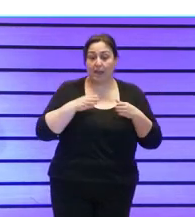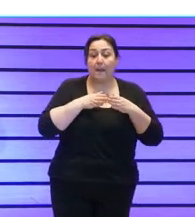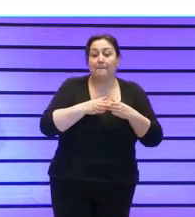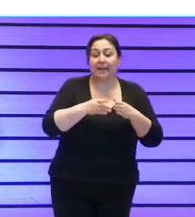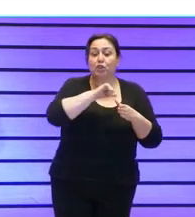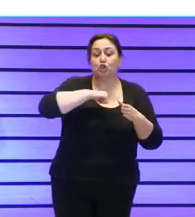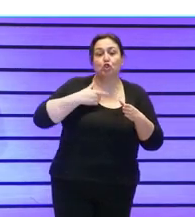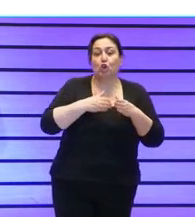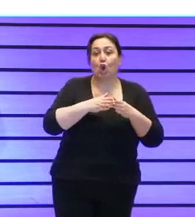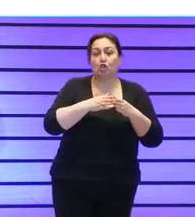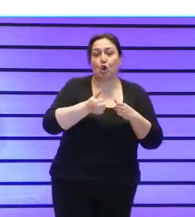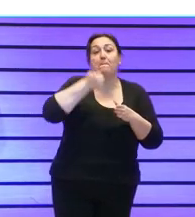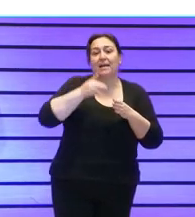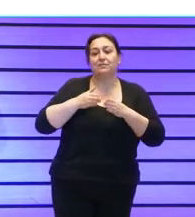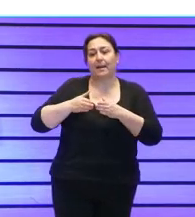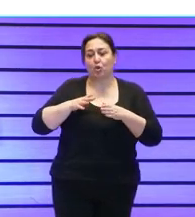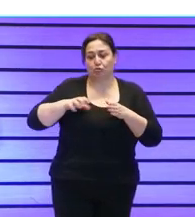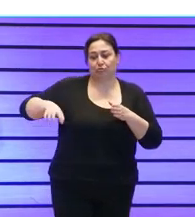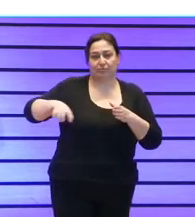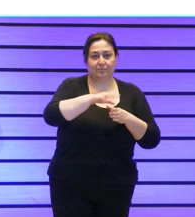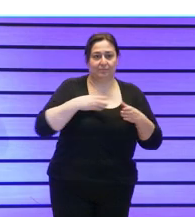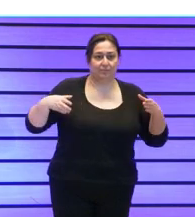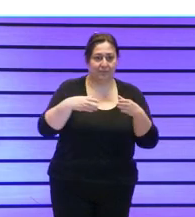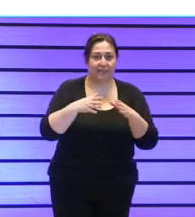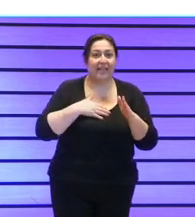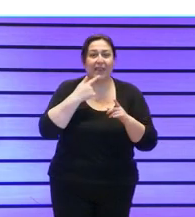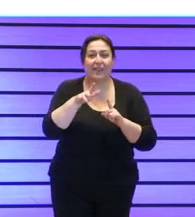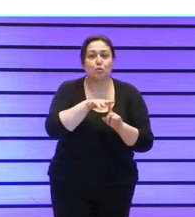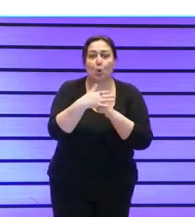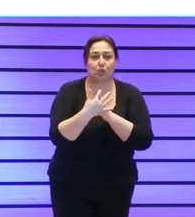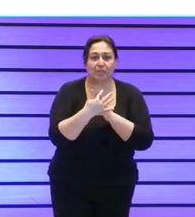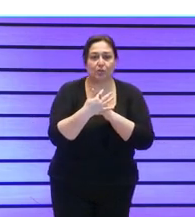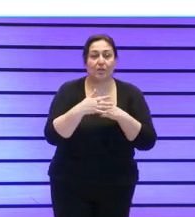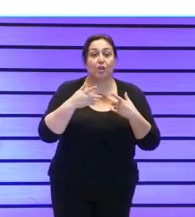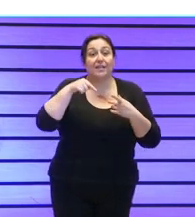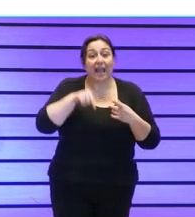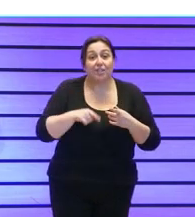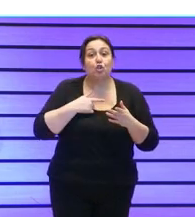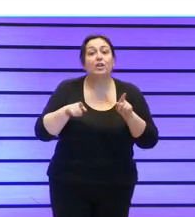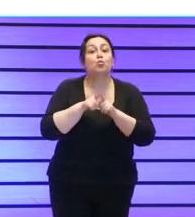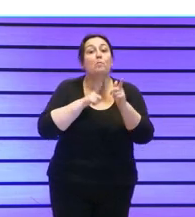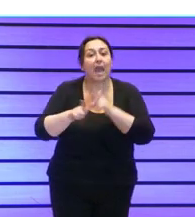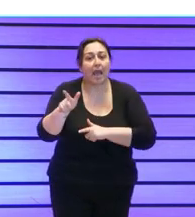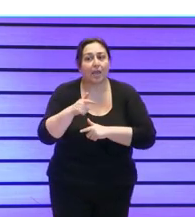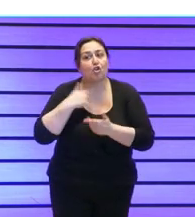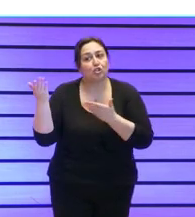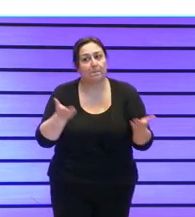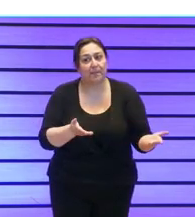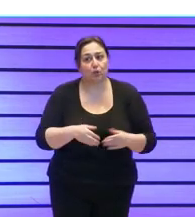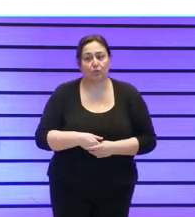y estamos en un contexto entonces es un viaje es un viaje al que os invito ¿vale?